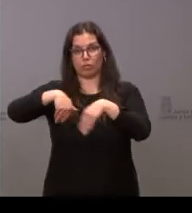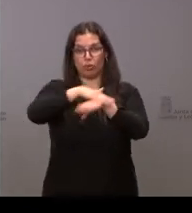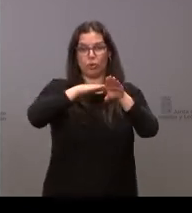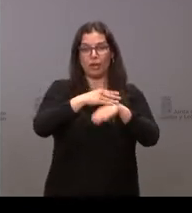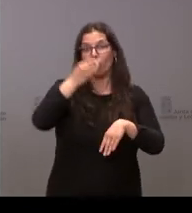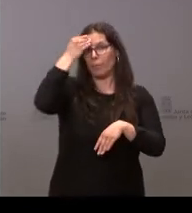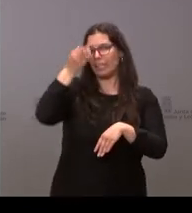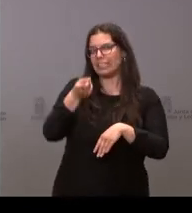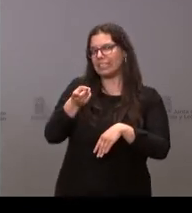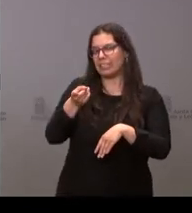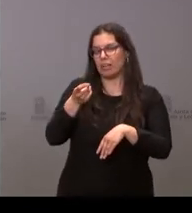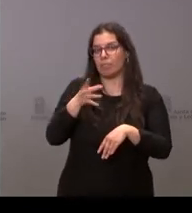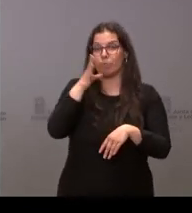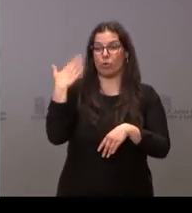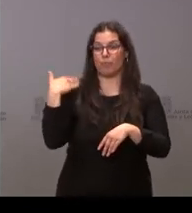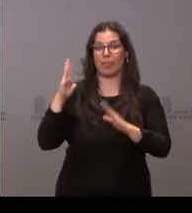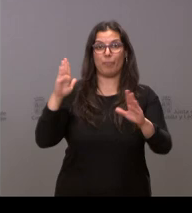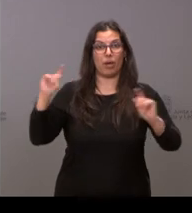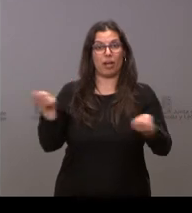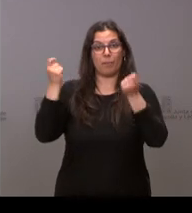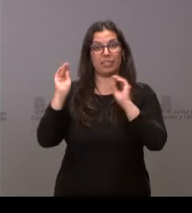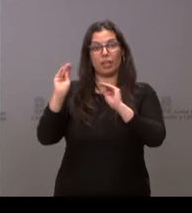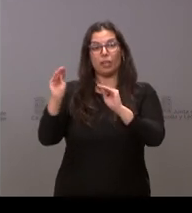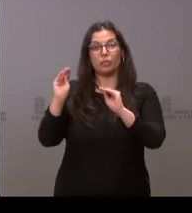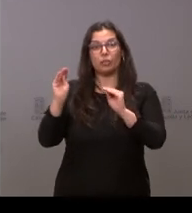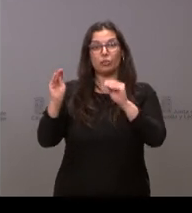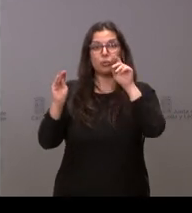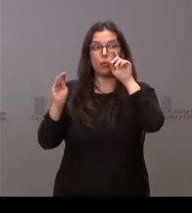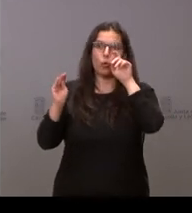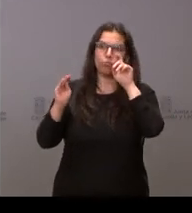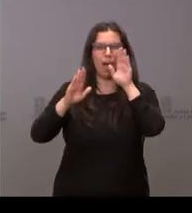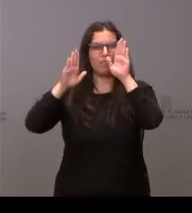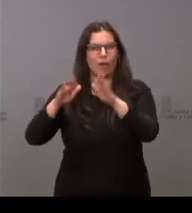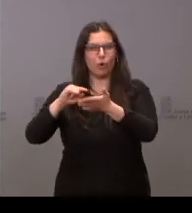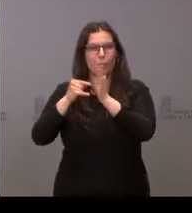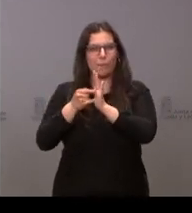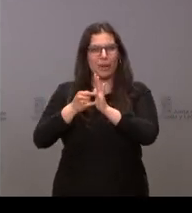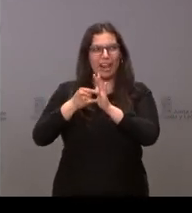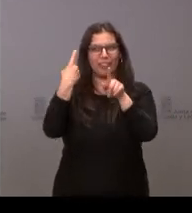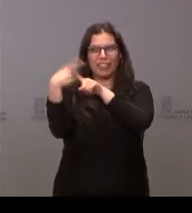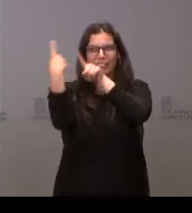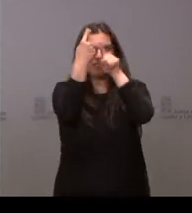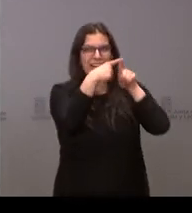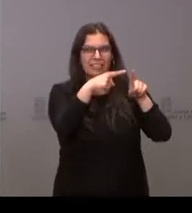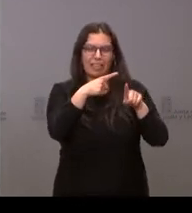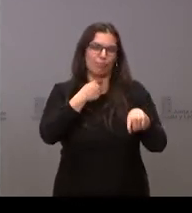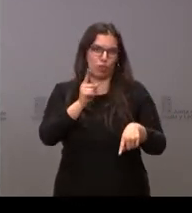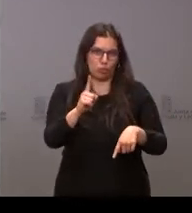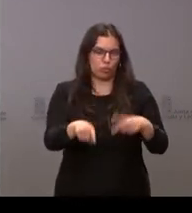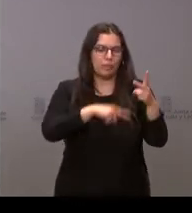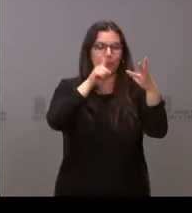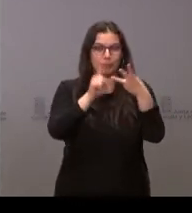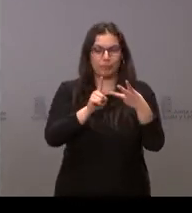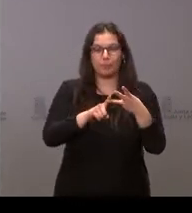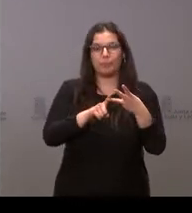este tipo, pues durante la campaña electoral no siempre se han mostrado a favor de que haya diferencias entre territorios. Y, por